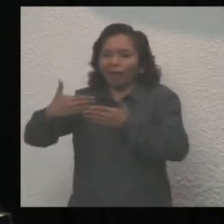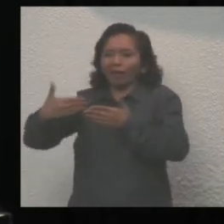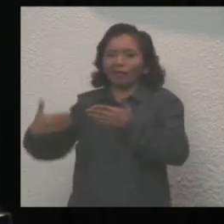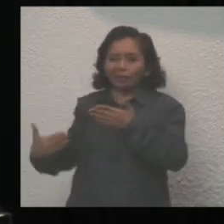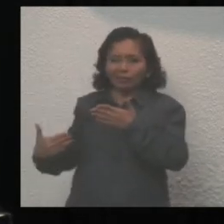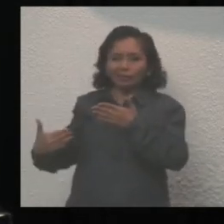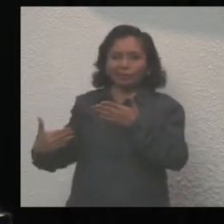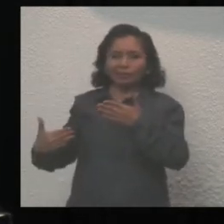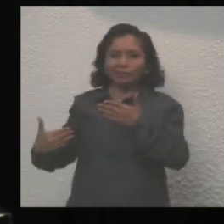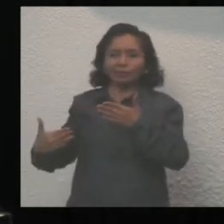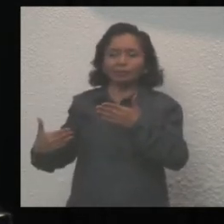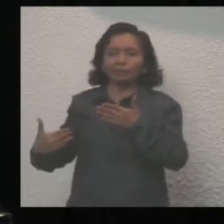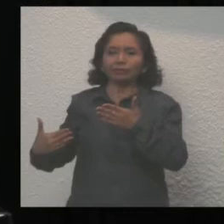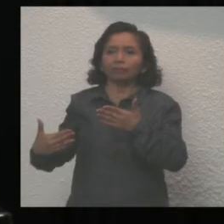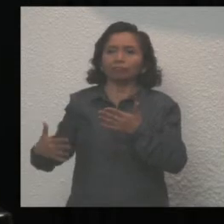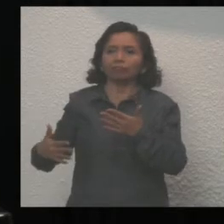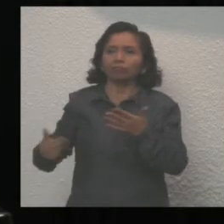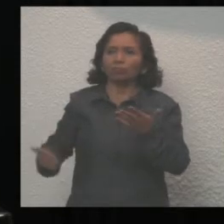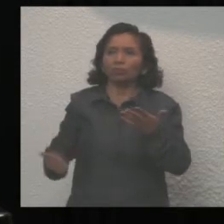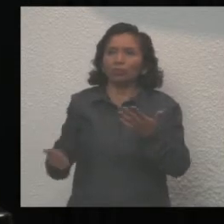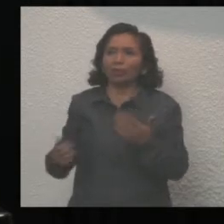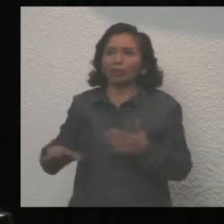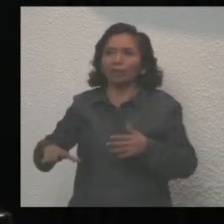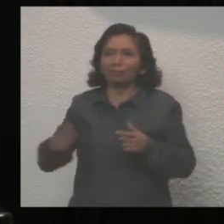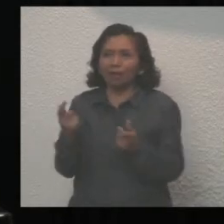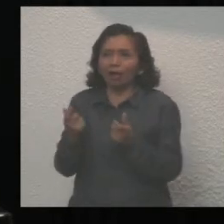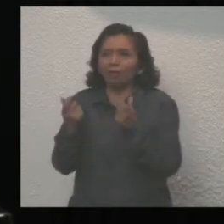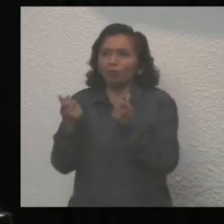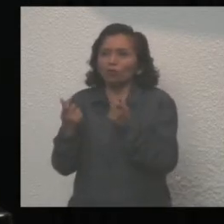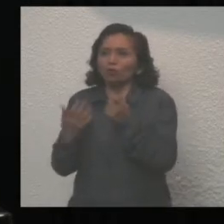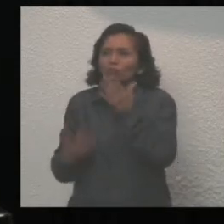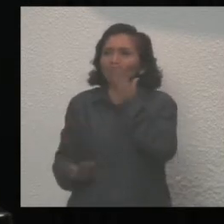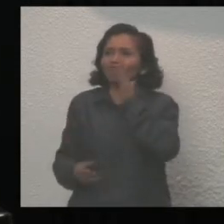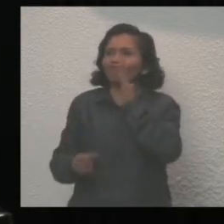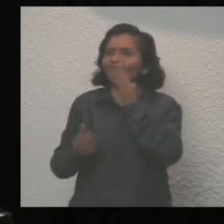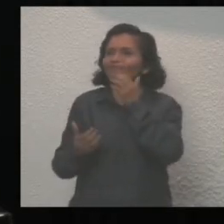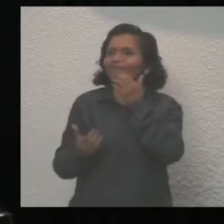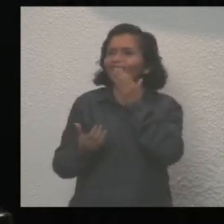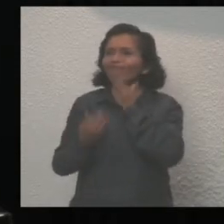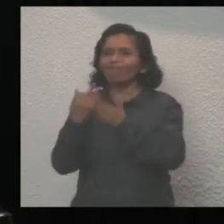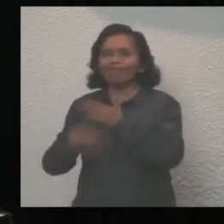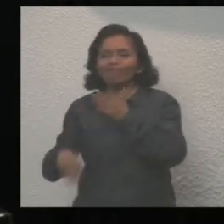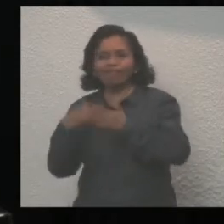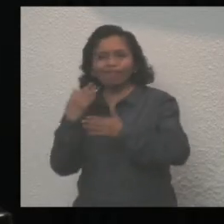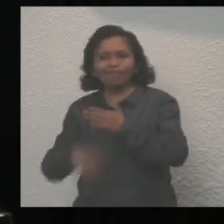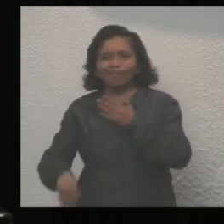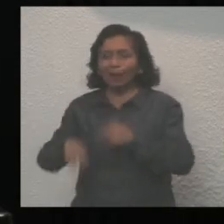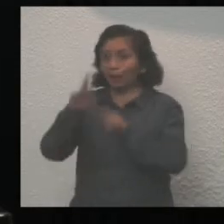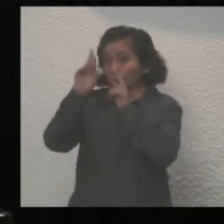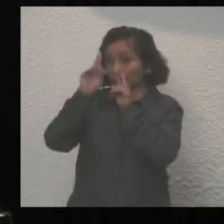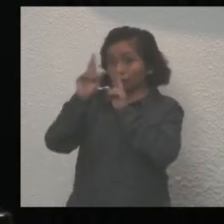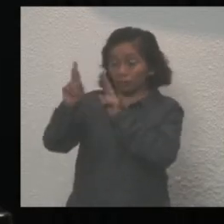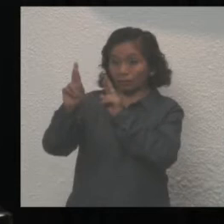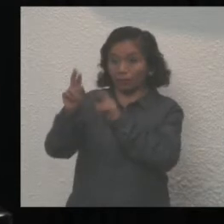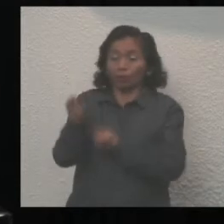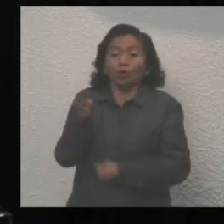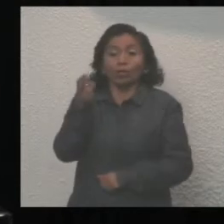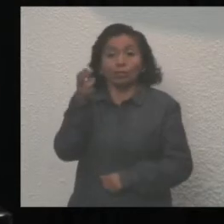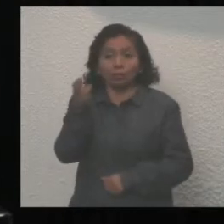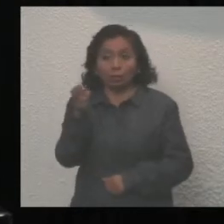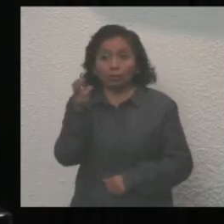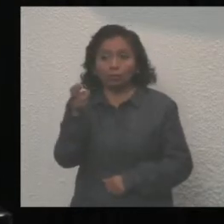prácticas donde veíamos excesos y donde veíamos muchas faltas de respeto. Y esa madurez